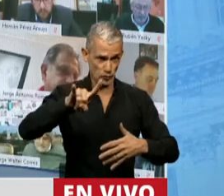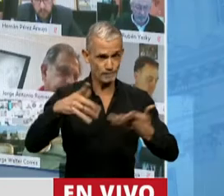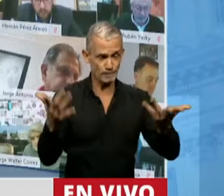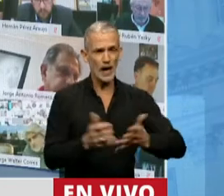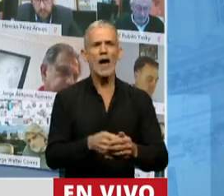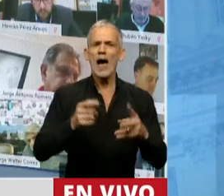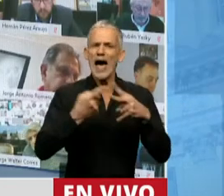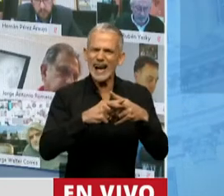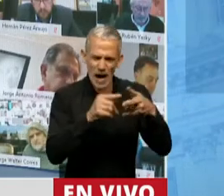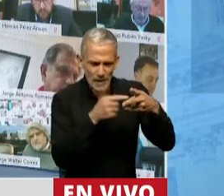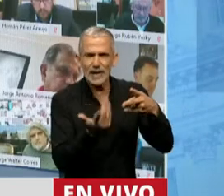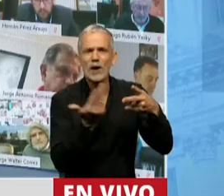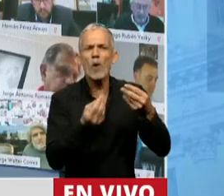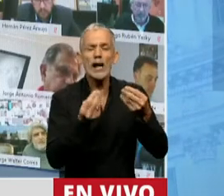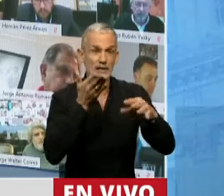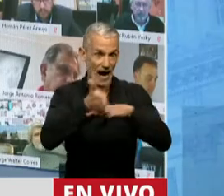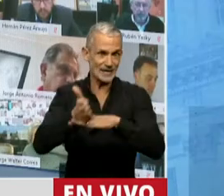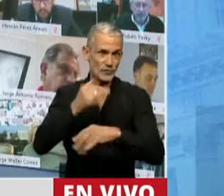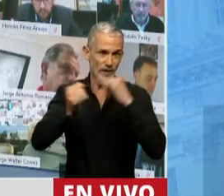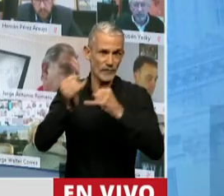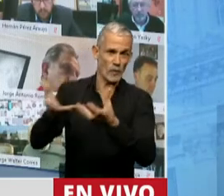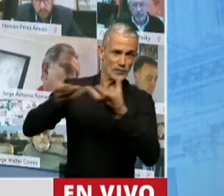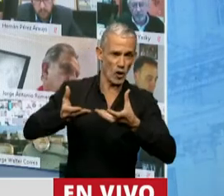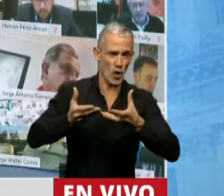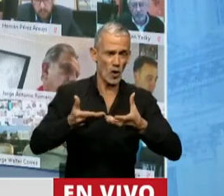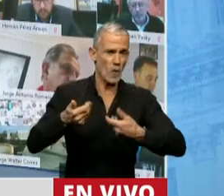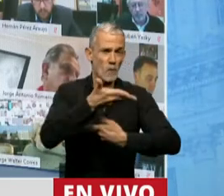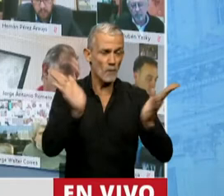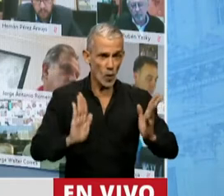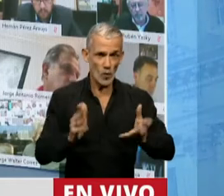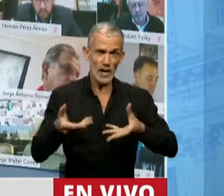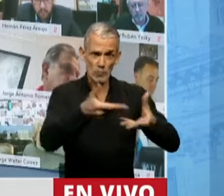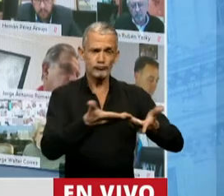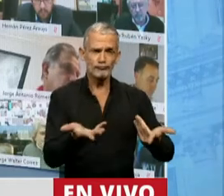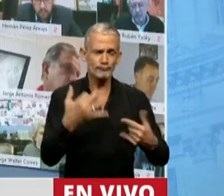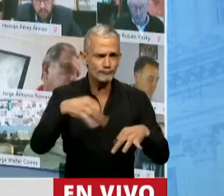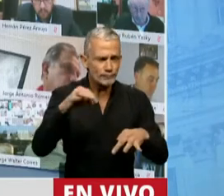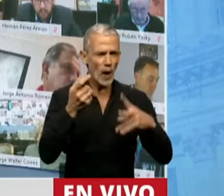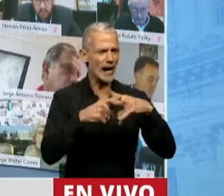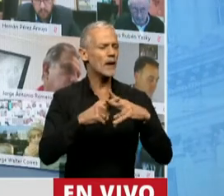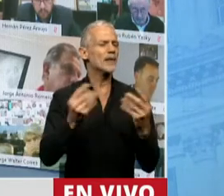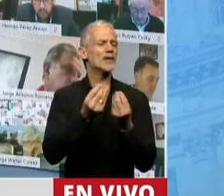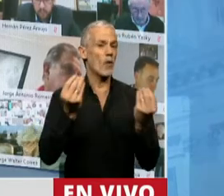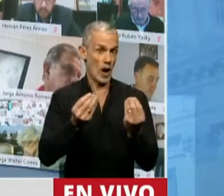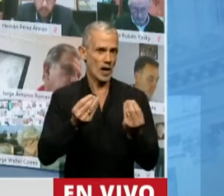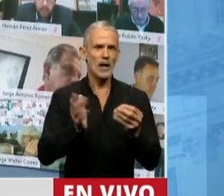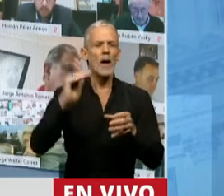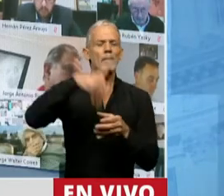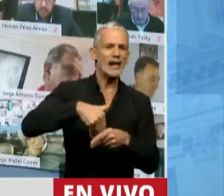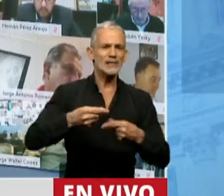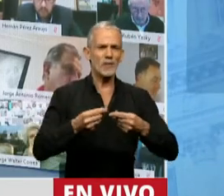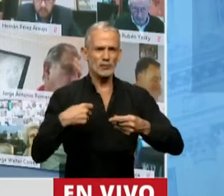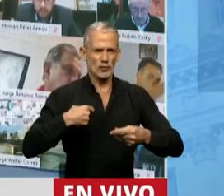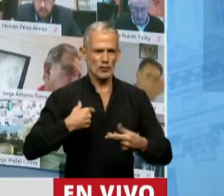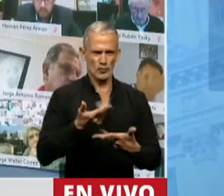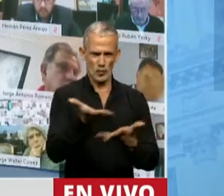herramienta como es el acceso a la información pública, cuenta con una herramienta como es la participación